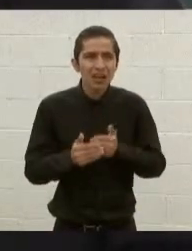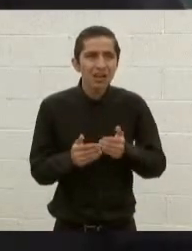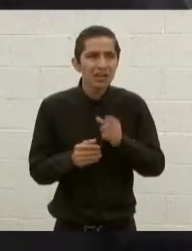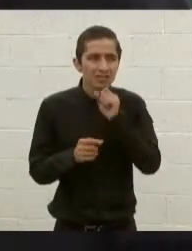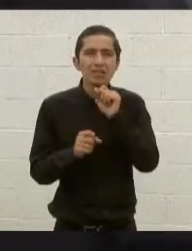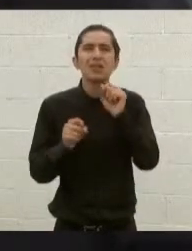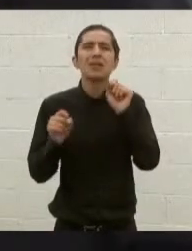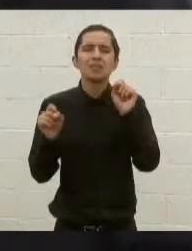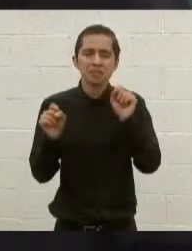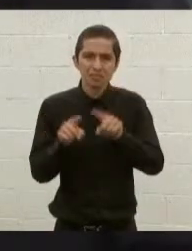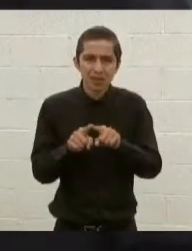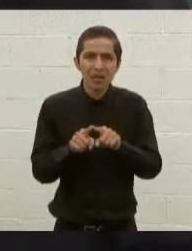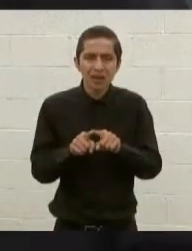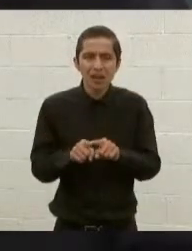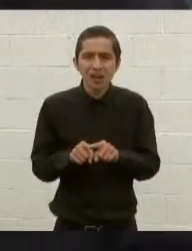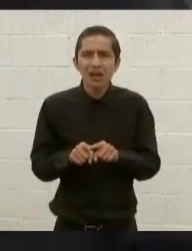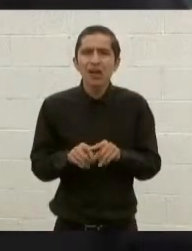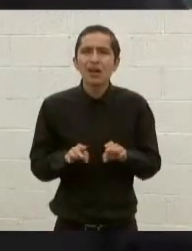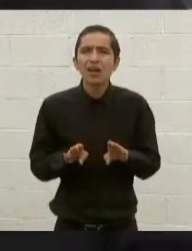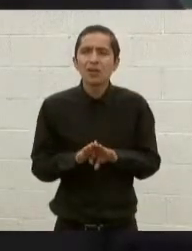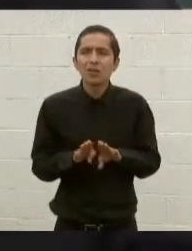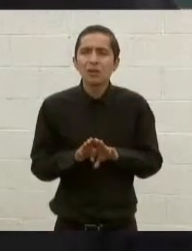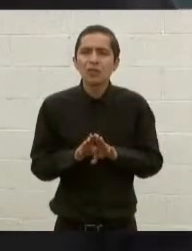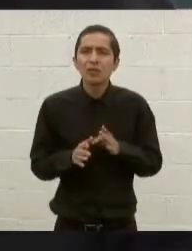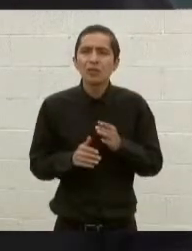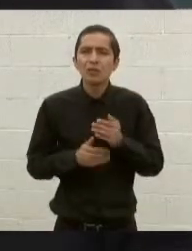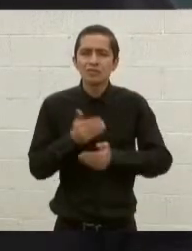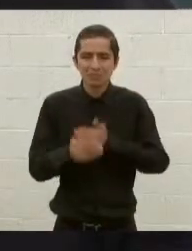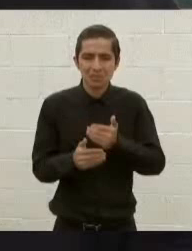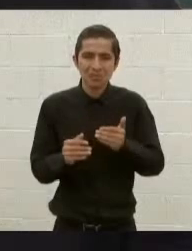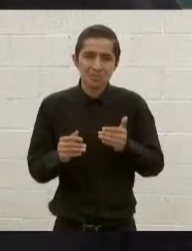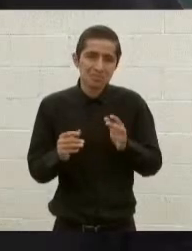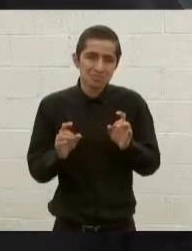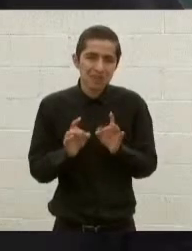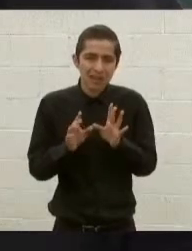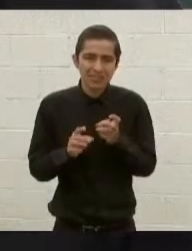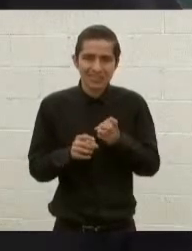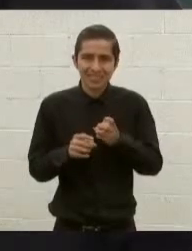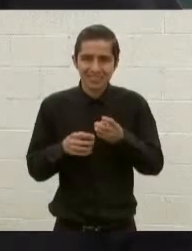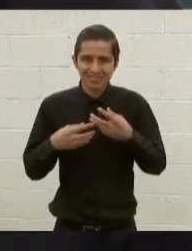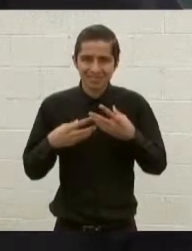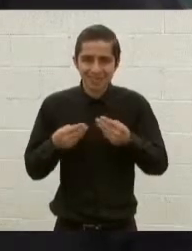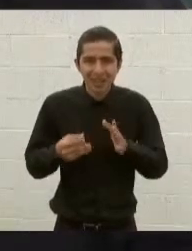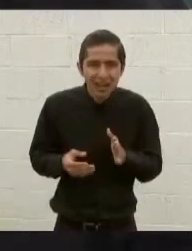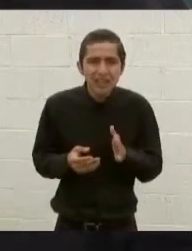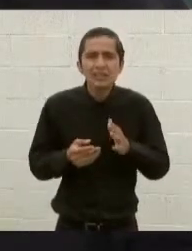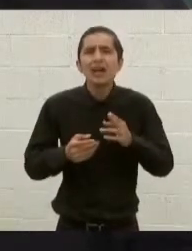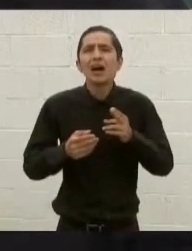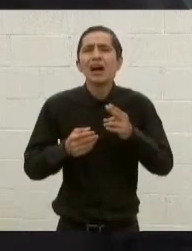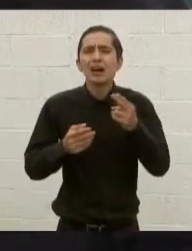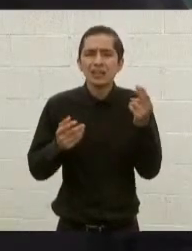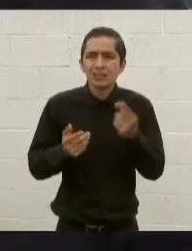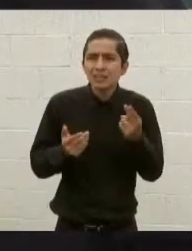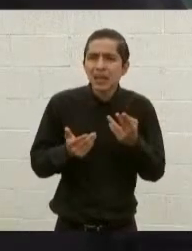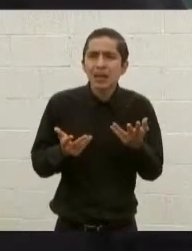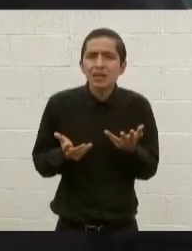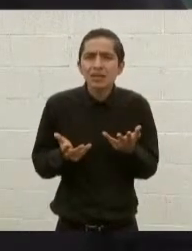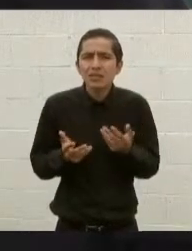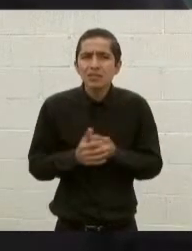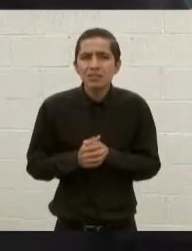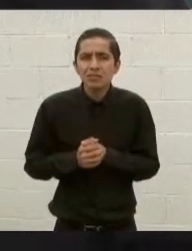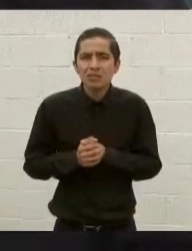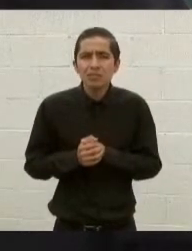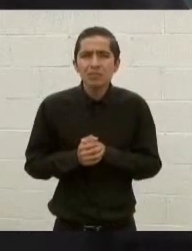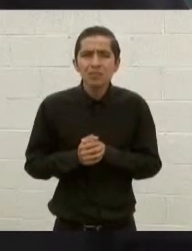desde el ámbito de nuestra competencia estamos tratando de estar